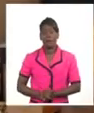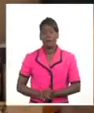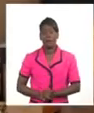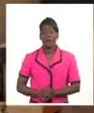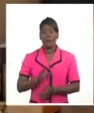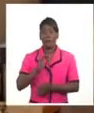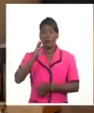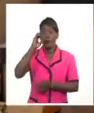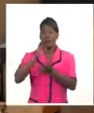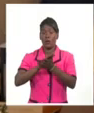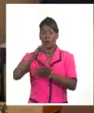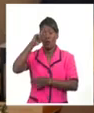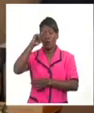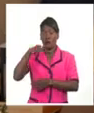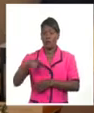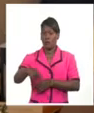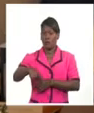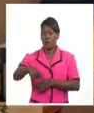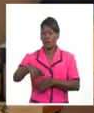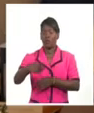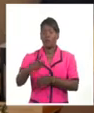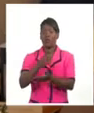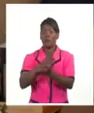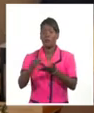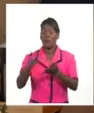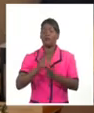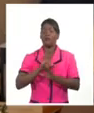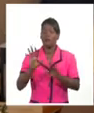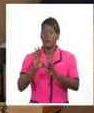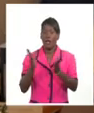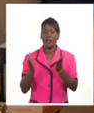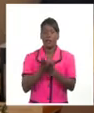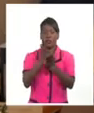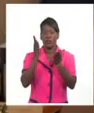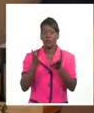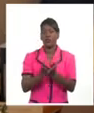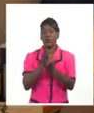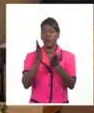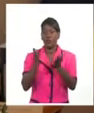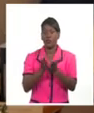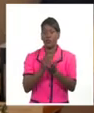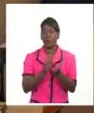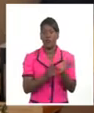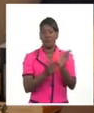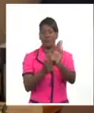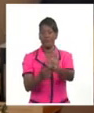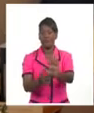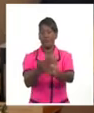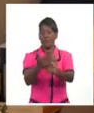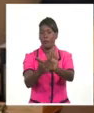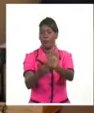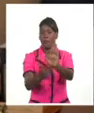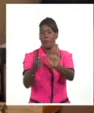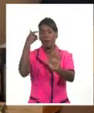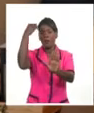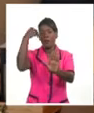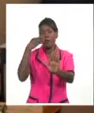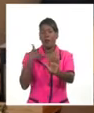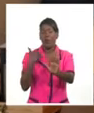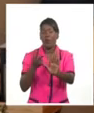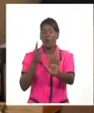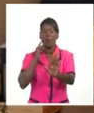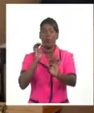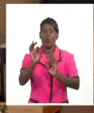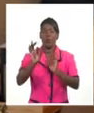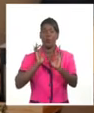oms en las próximas semanas se espera que esté disponible la evidencia suficiente para determinar las causas de esta enfermedad